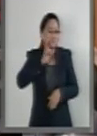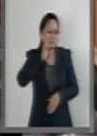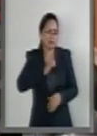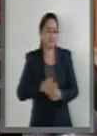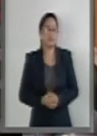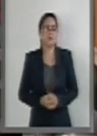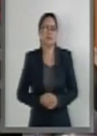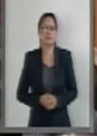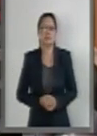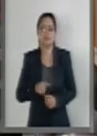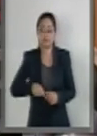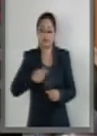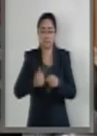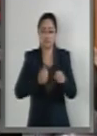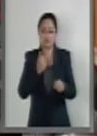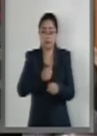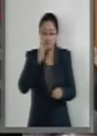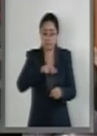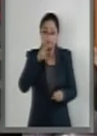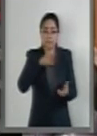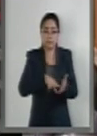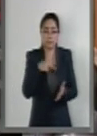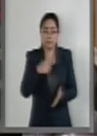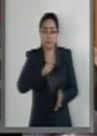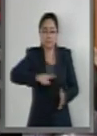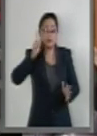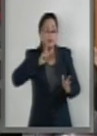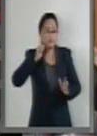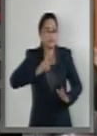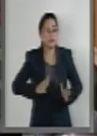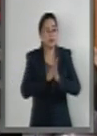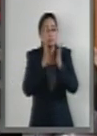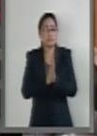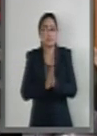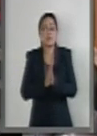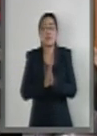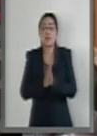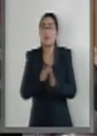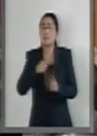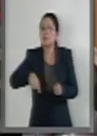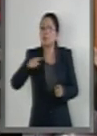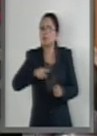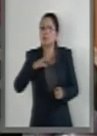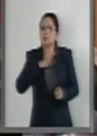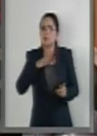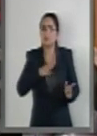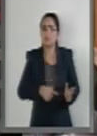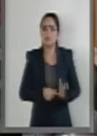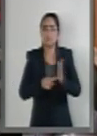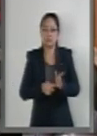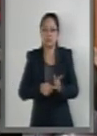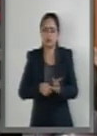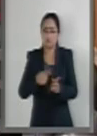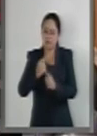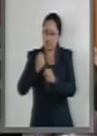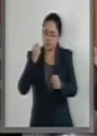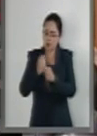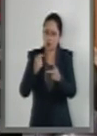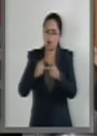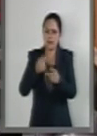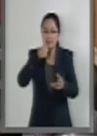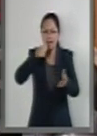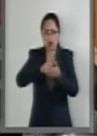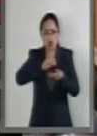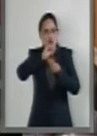este mismo año dos mil trece, las mujeres participaron con quince de cada cien empleos en el sector transportes, correos y